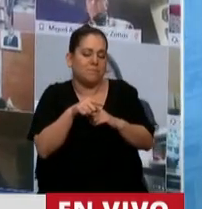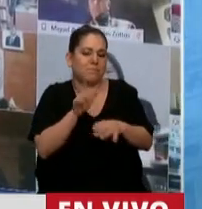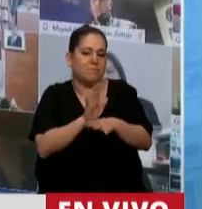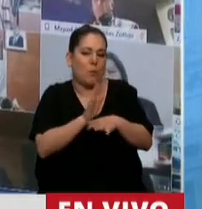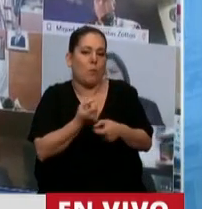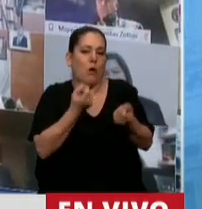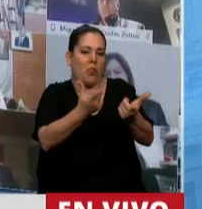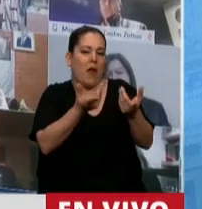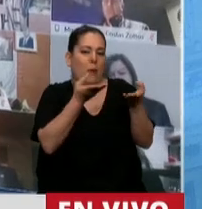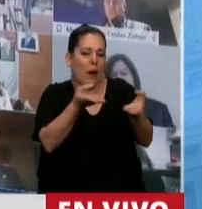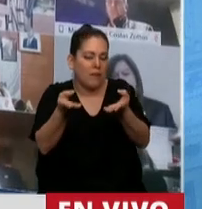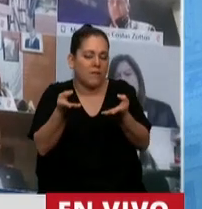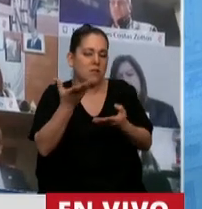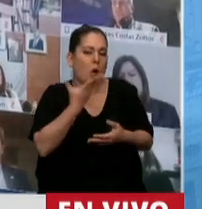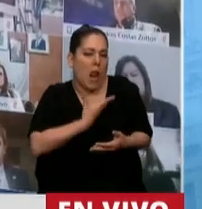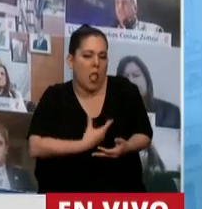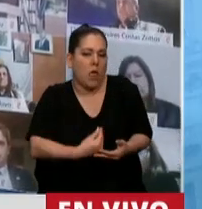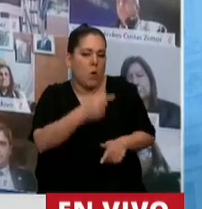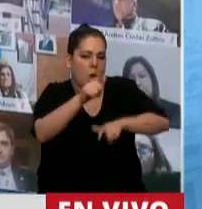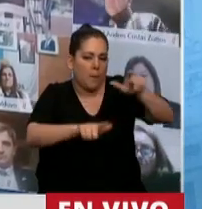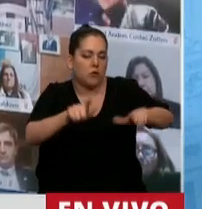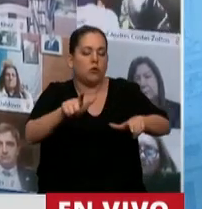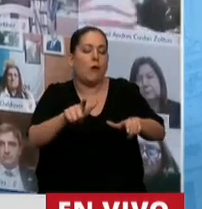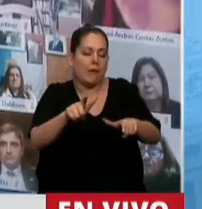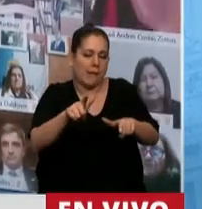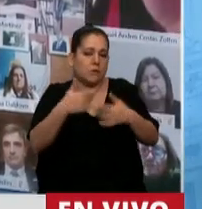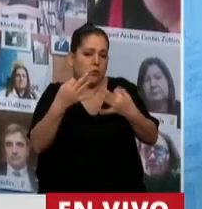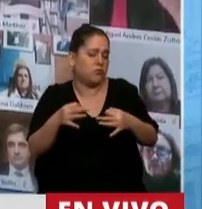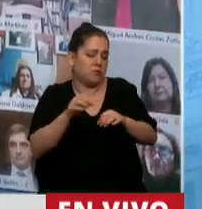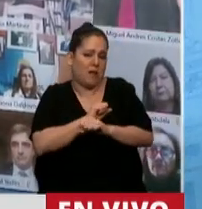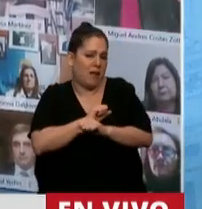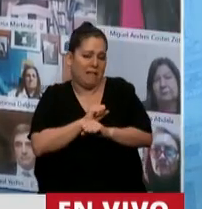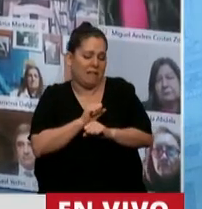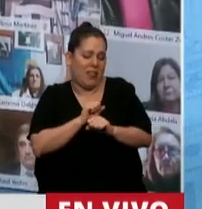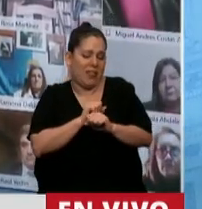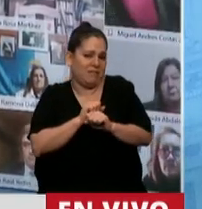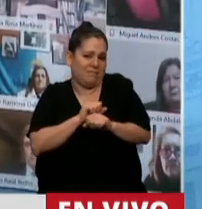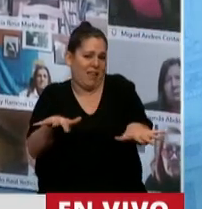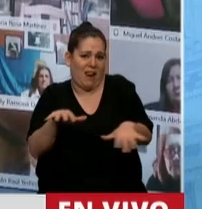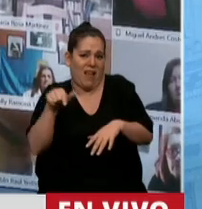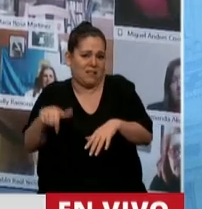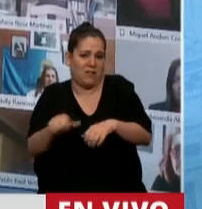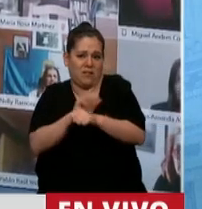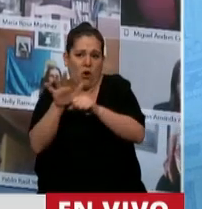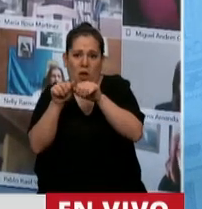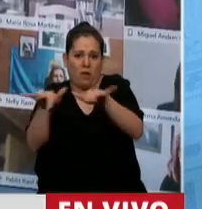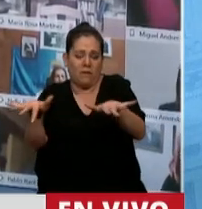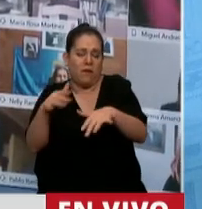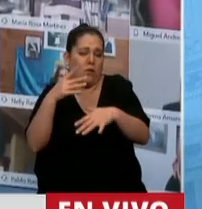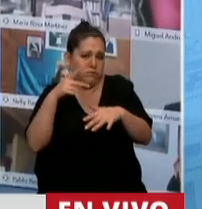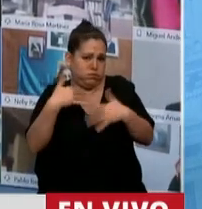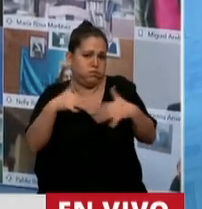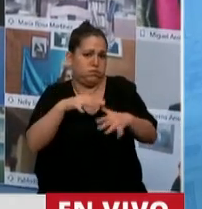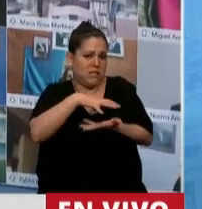alivio en los beneficios que en el marco de esta desgracia puede tener el sector del turismo que tanto se vio